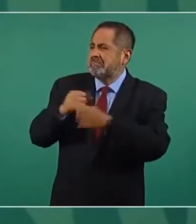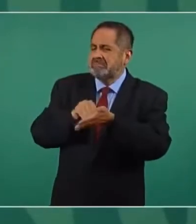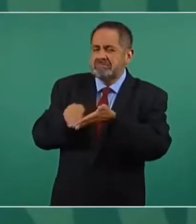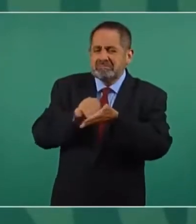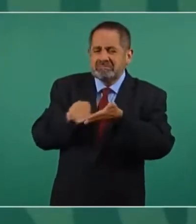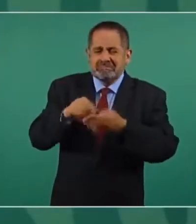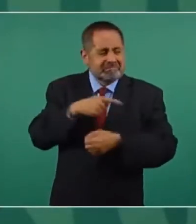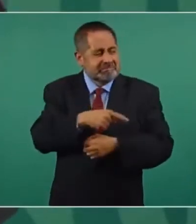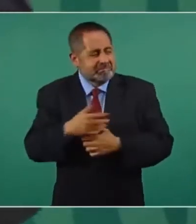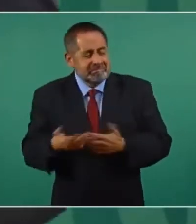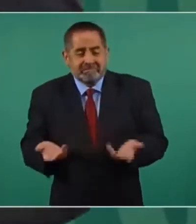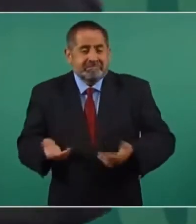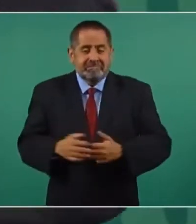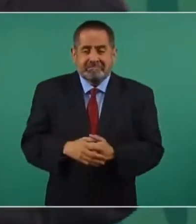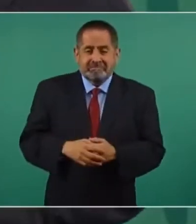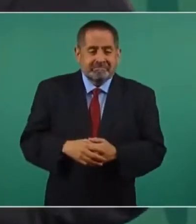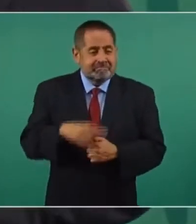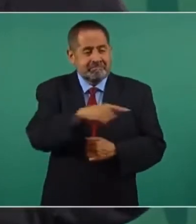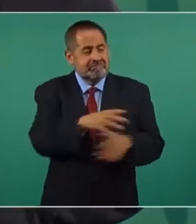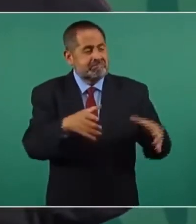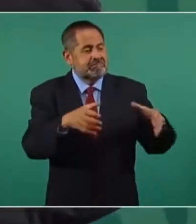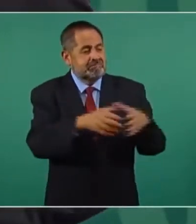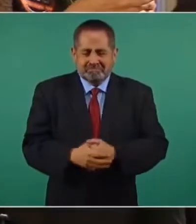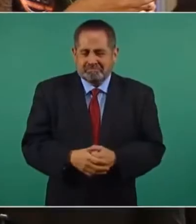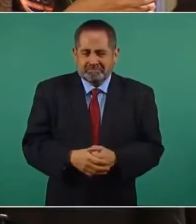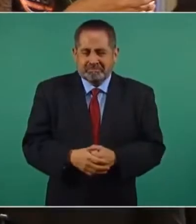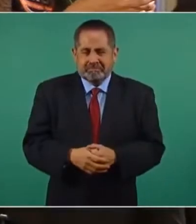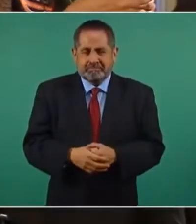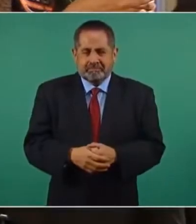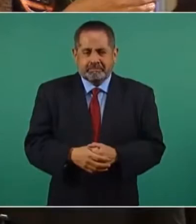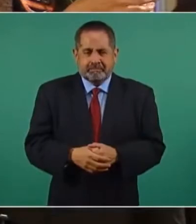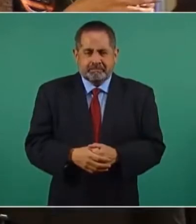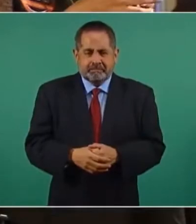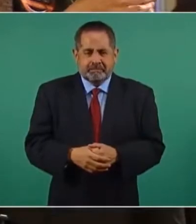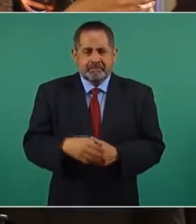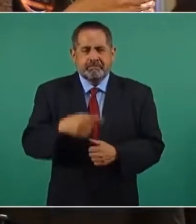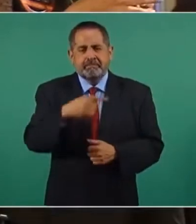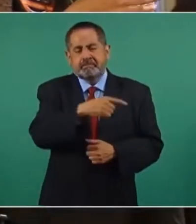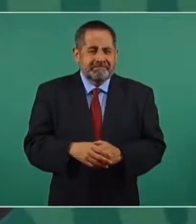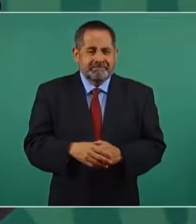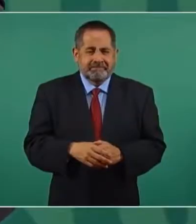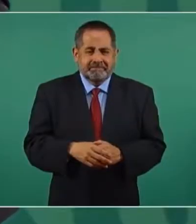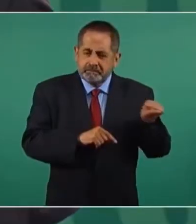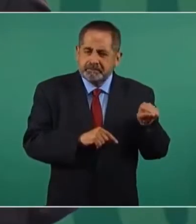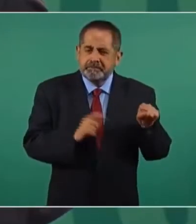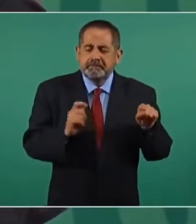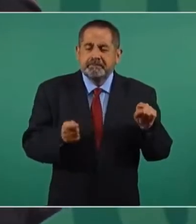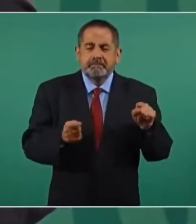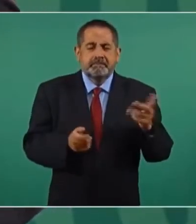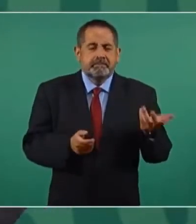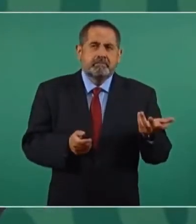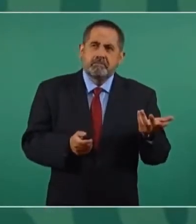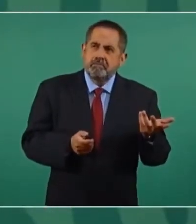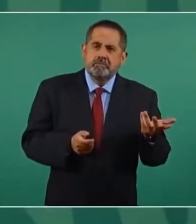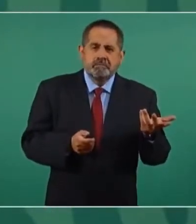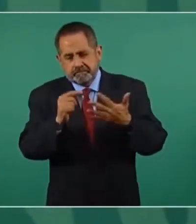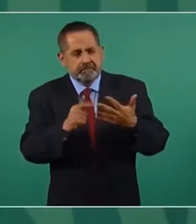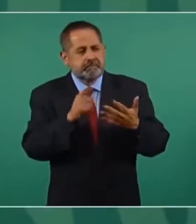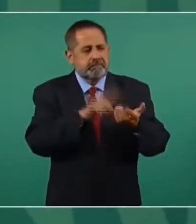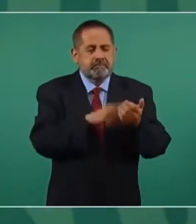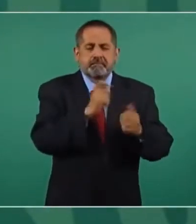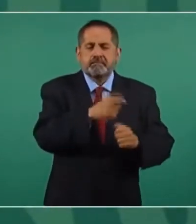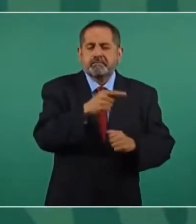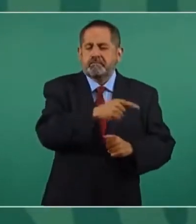y pertenece al AMPA del periodismo. Y en el AMPA del periodismo hay, entre otras